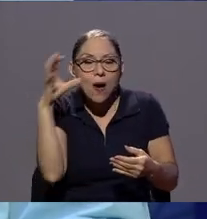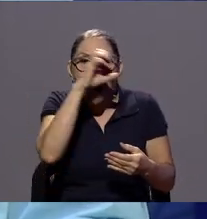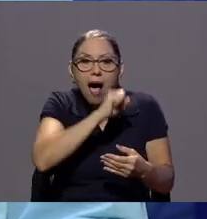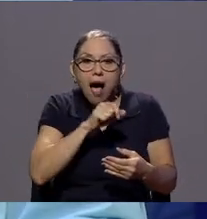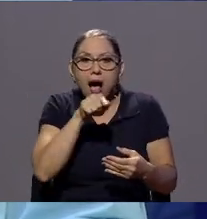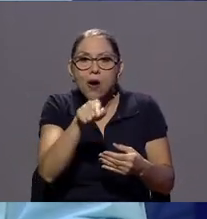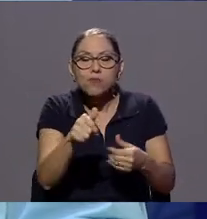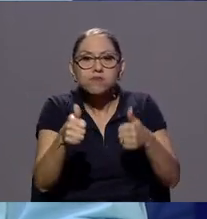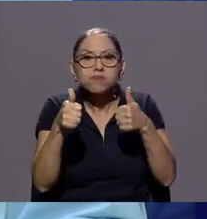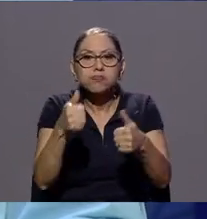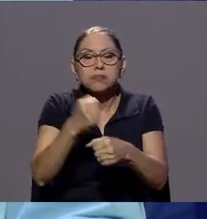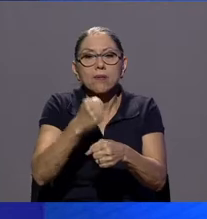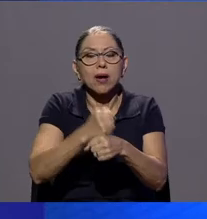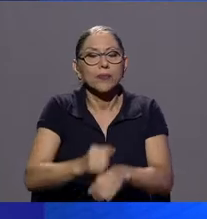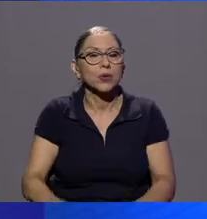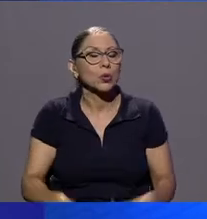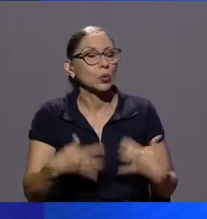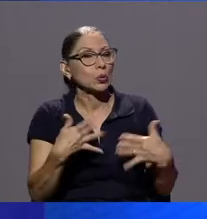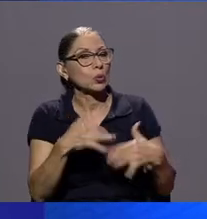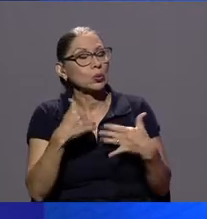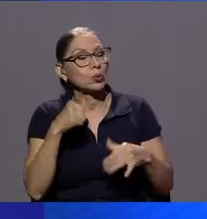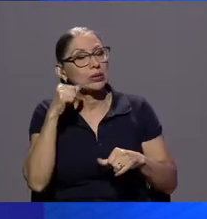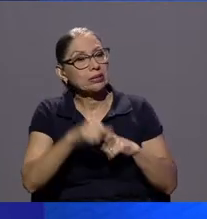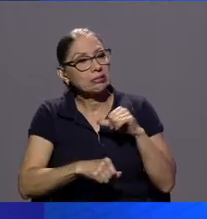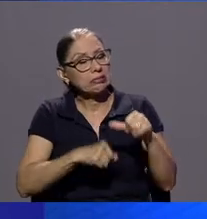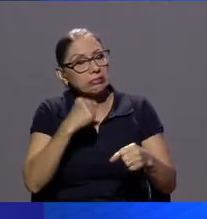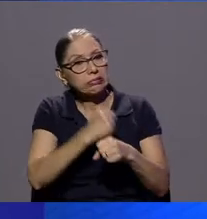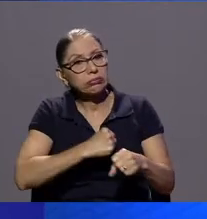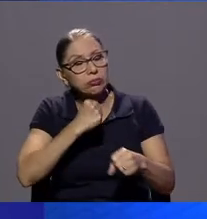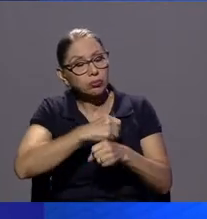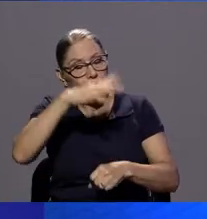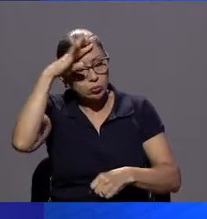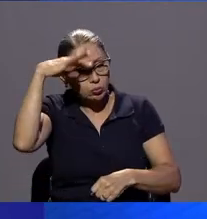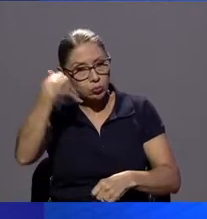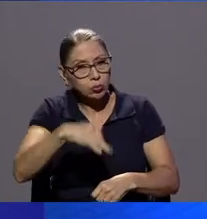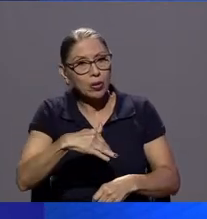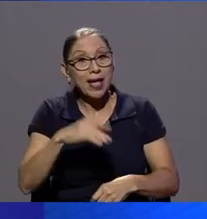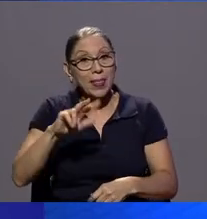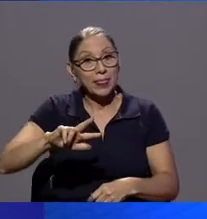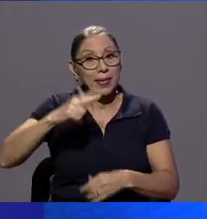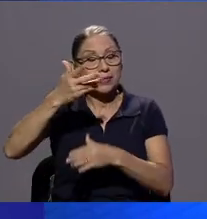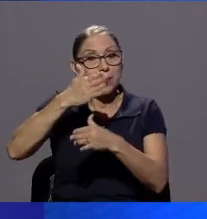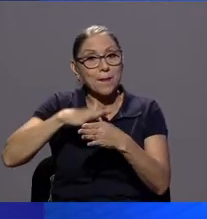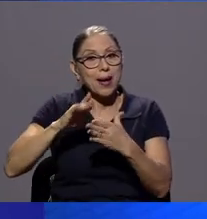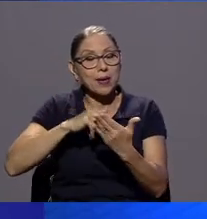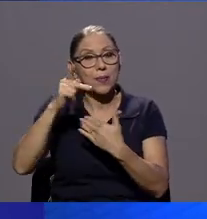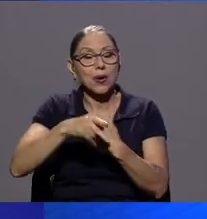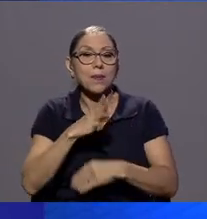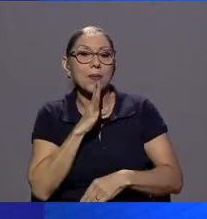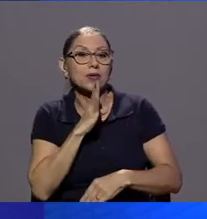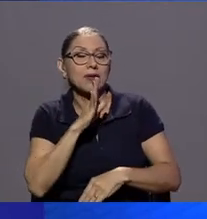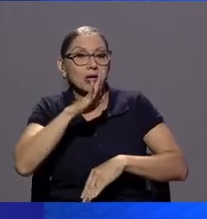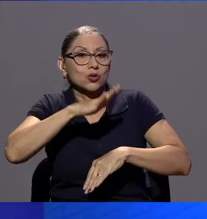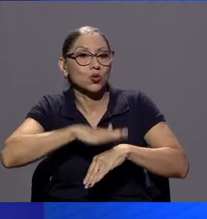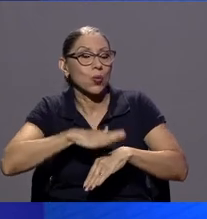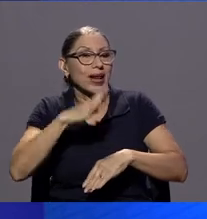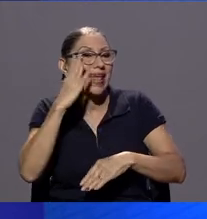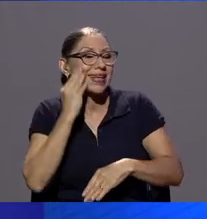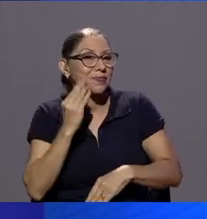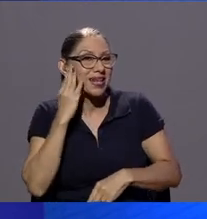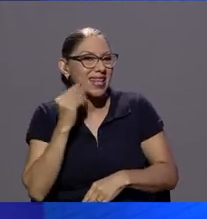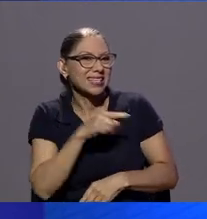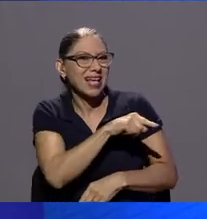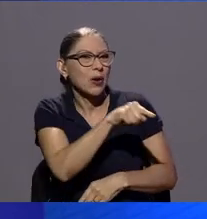ministerios definitivamente es un trabajo muy largo que realizan ustedes don eric en el tercer bloque vamos a hablar también un poco más de esa experiencia que han detectado ustedes